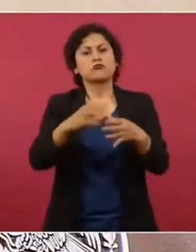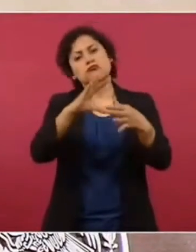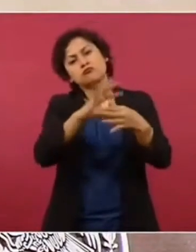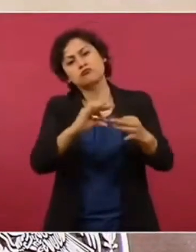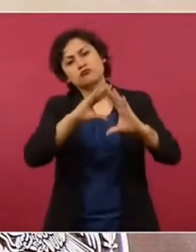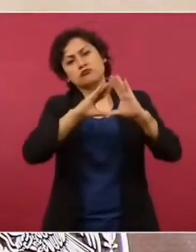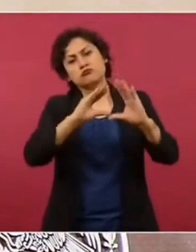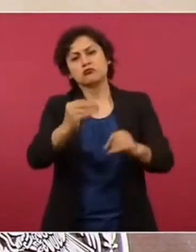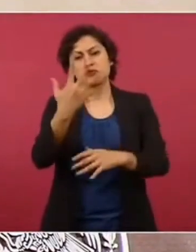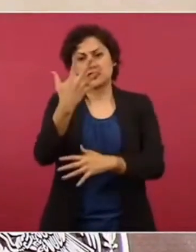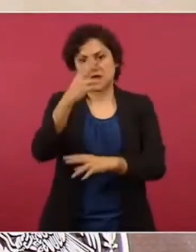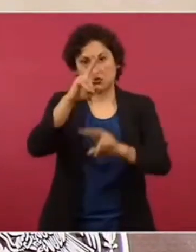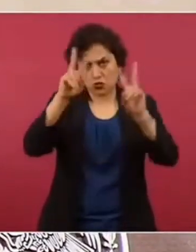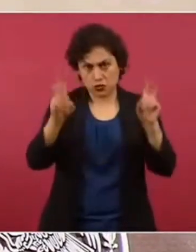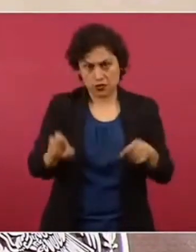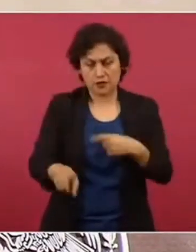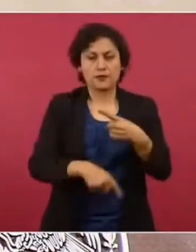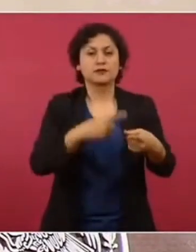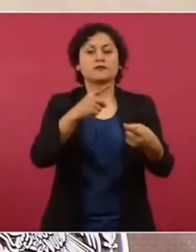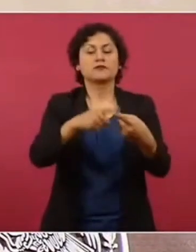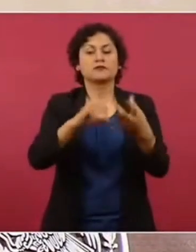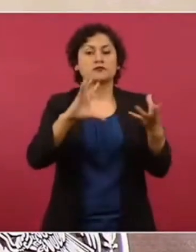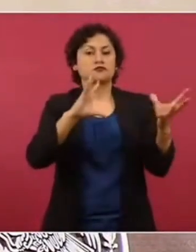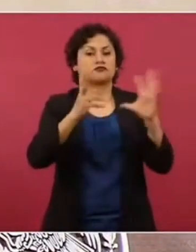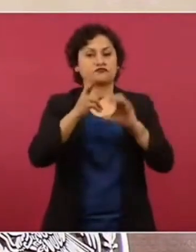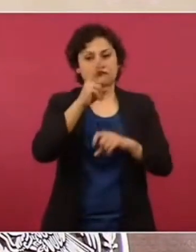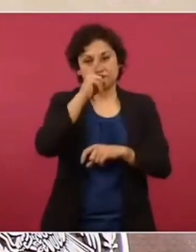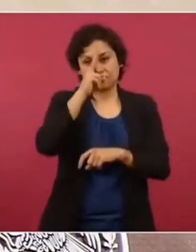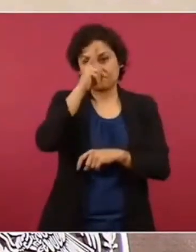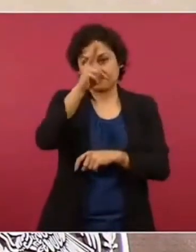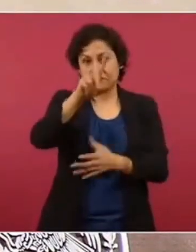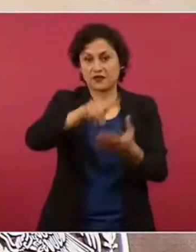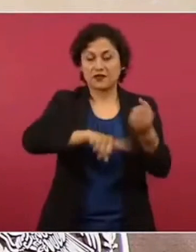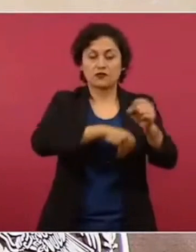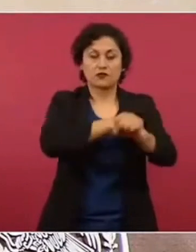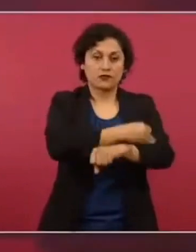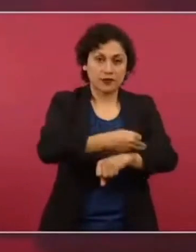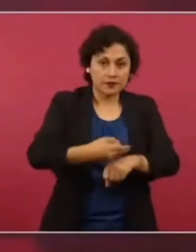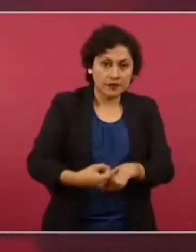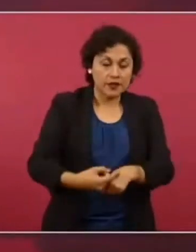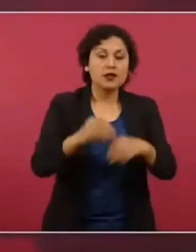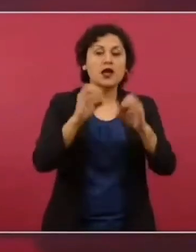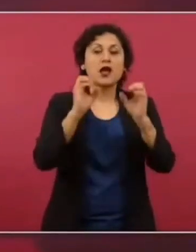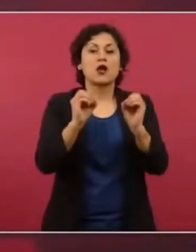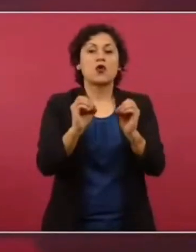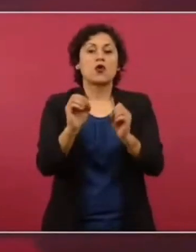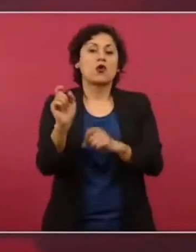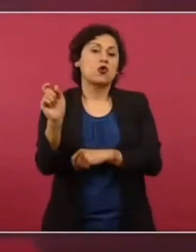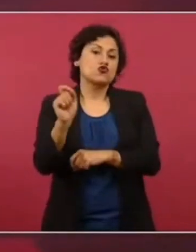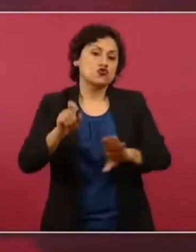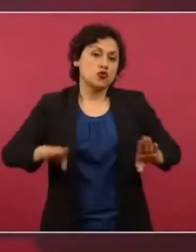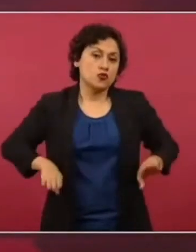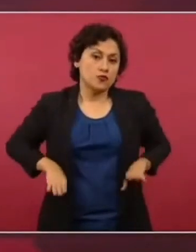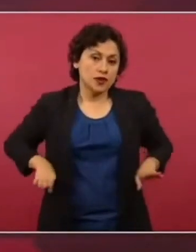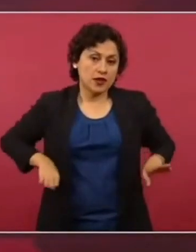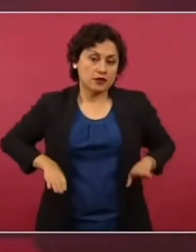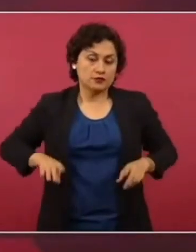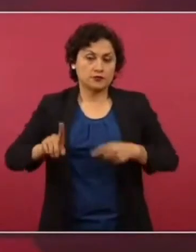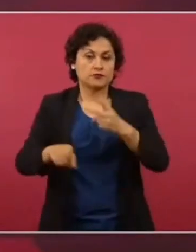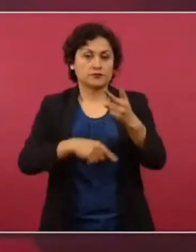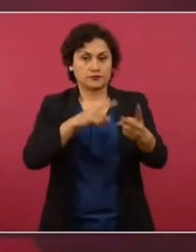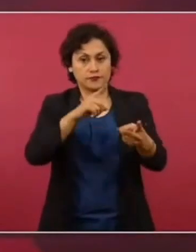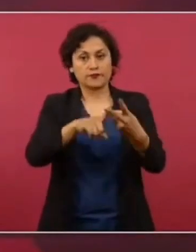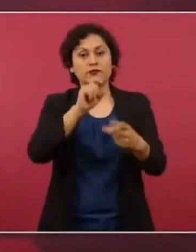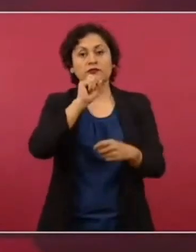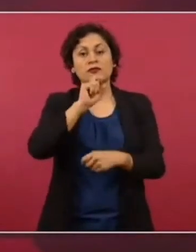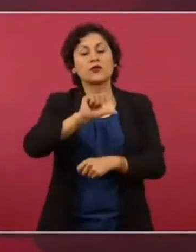Uno, el asunto de la violencia, la violencia familiar, la violencia en el noviazgo. El segundo, sobre